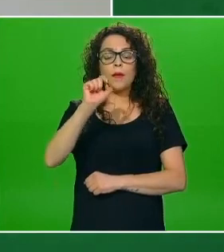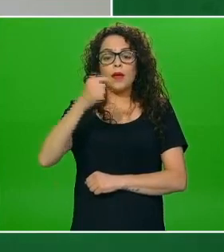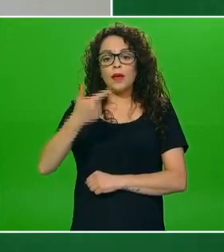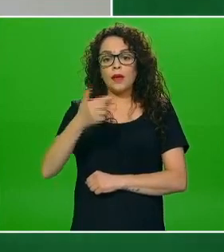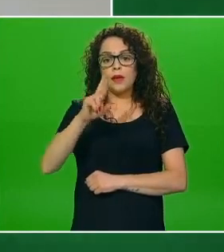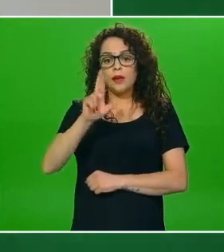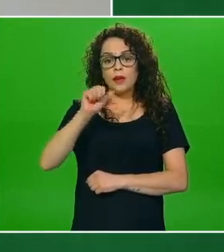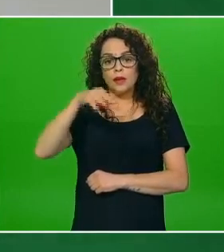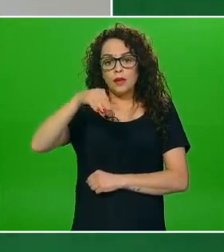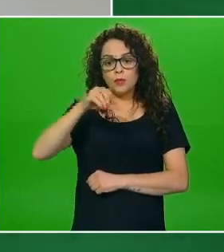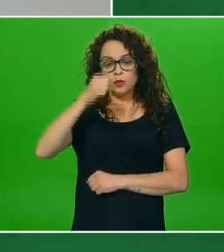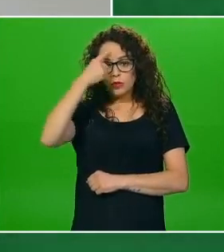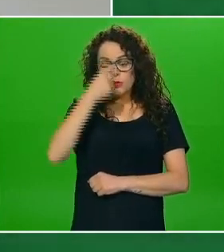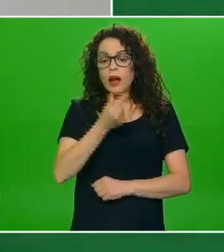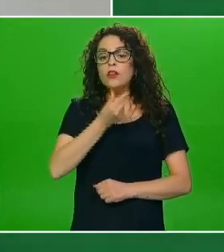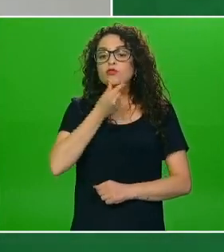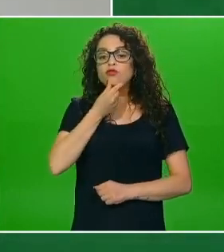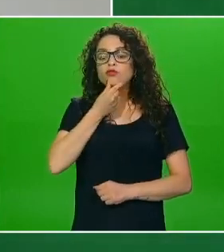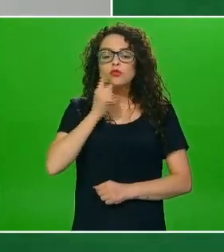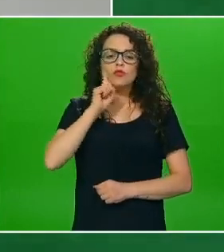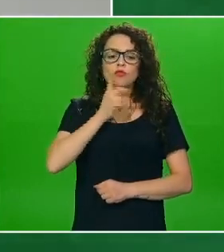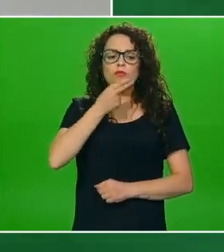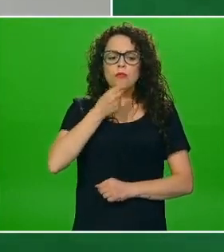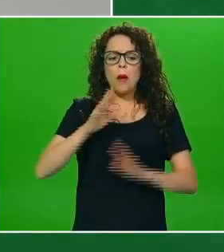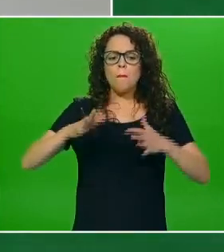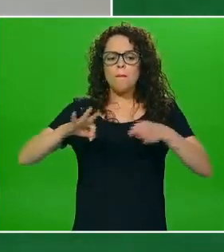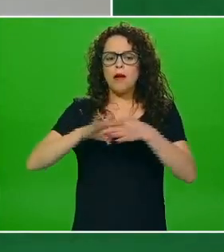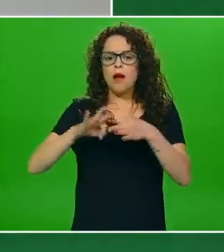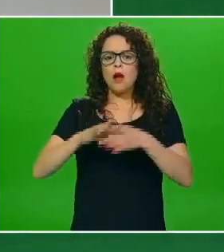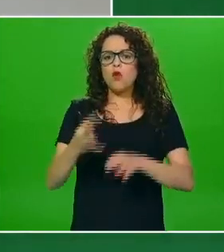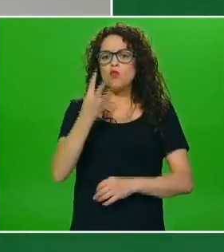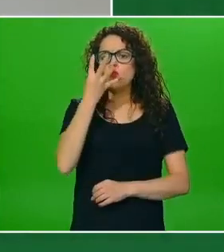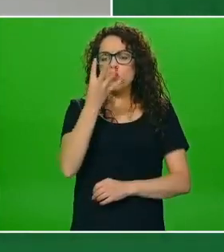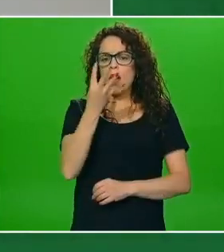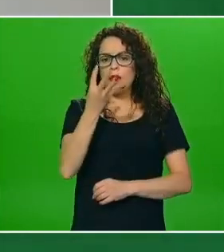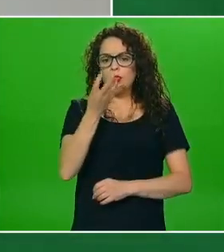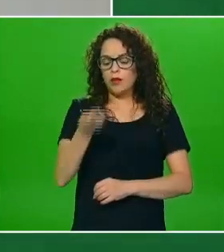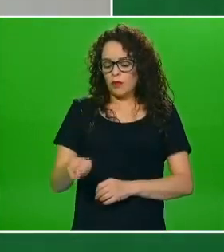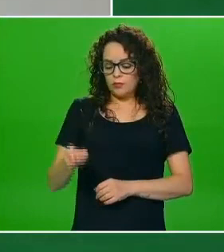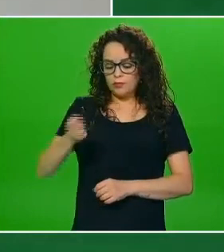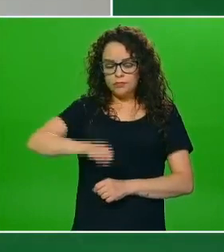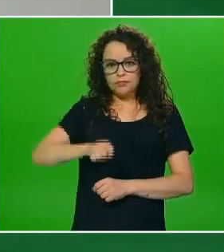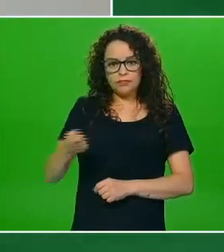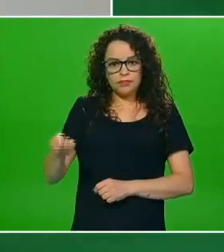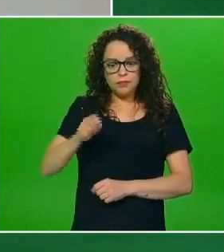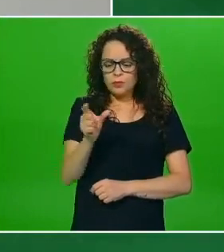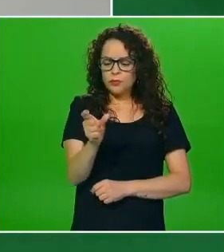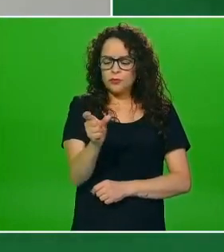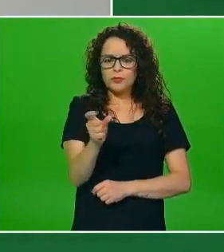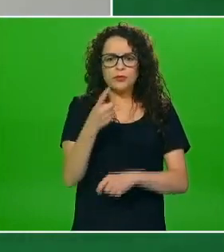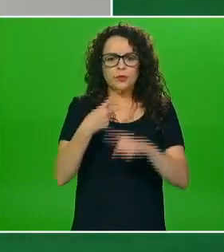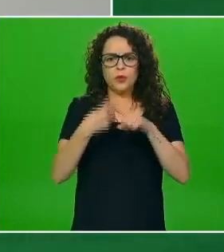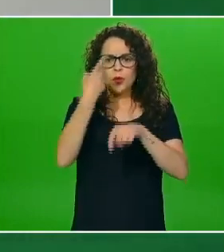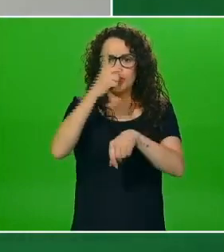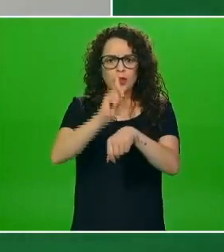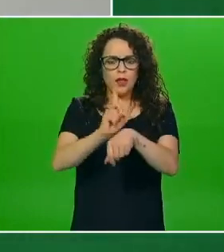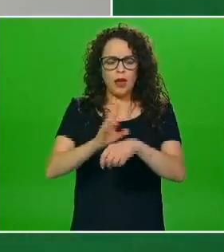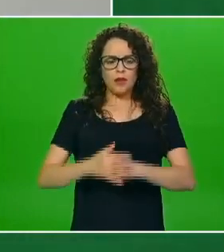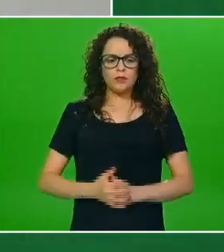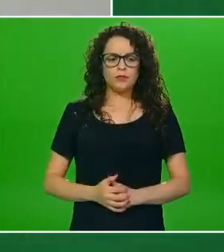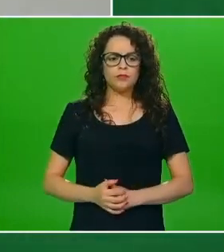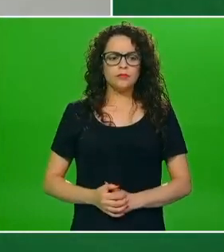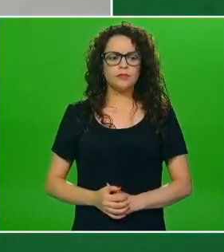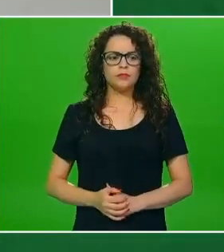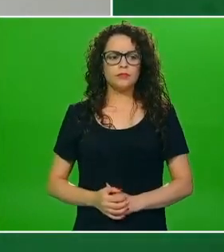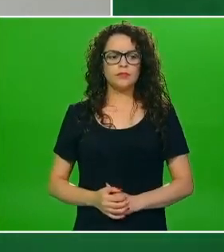para niños y niñas que equivalen más o menos a 4 cucharaditas cafeteras al día y bueno la verdad es que